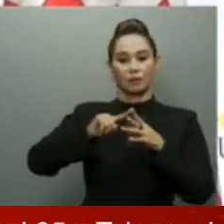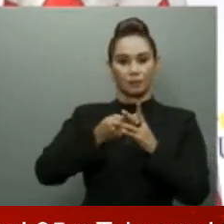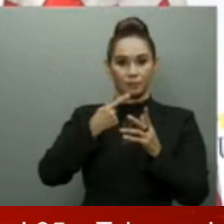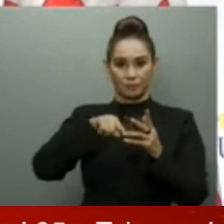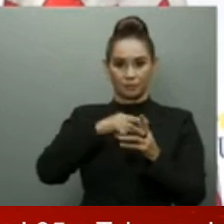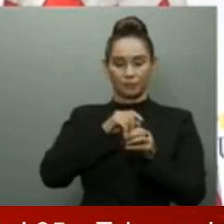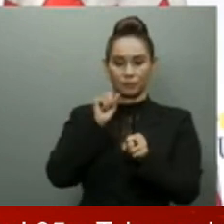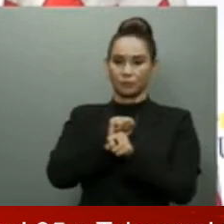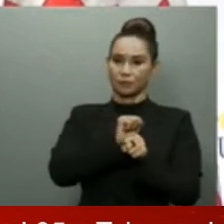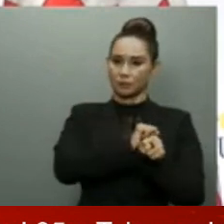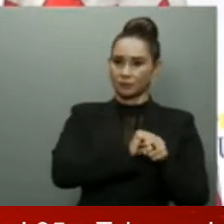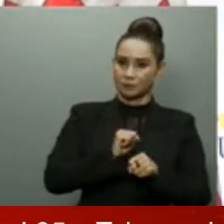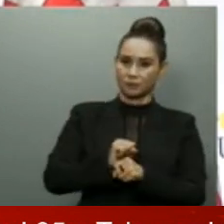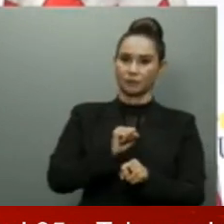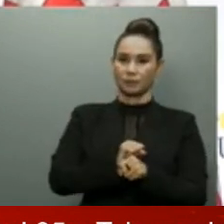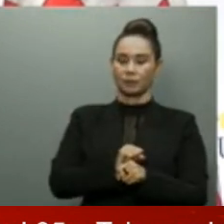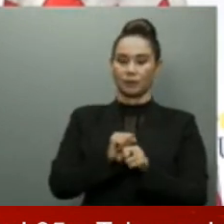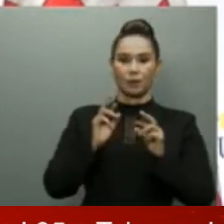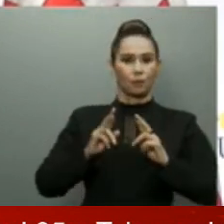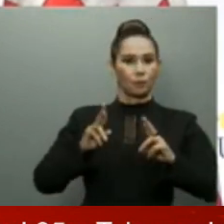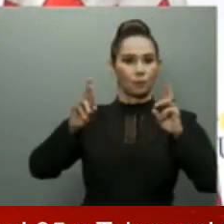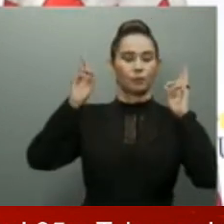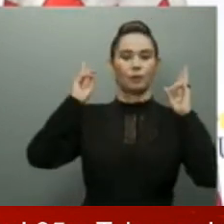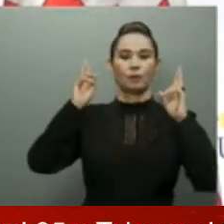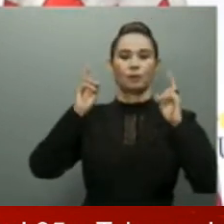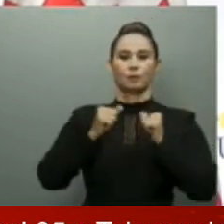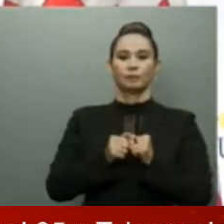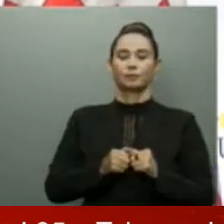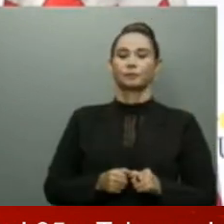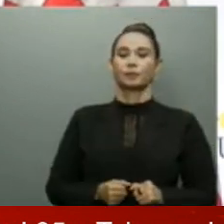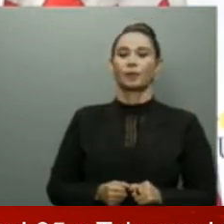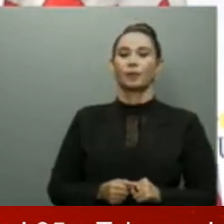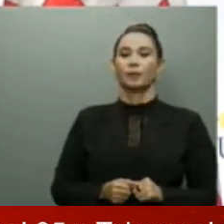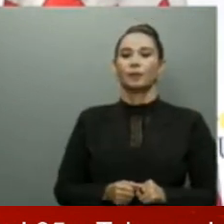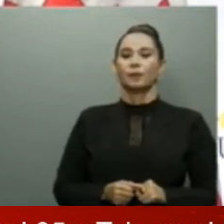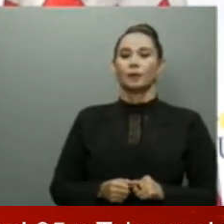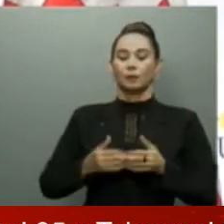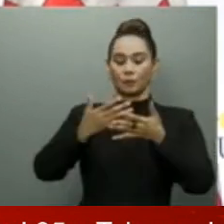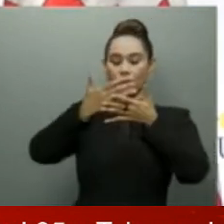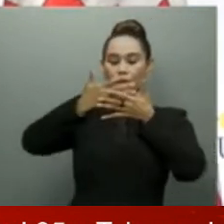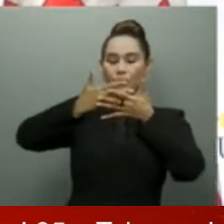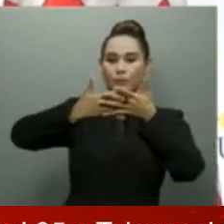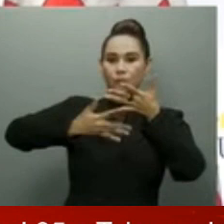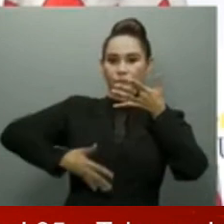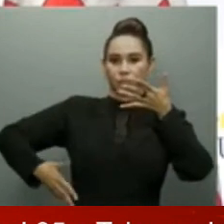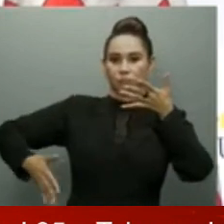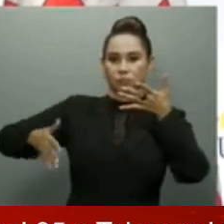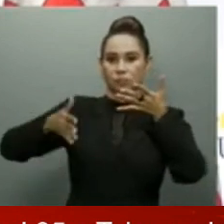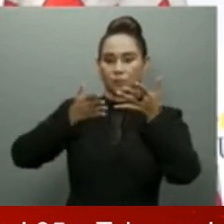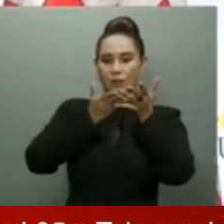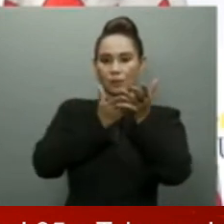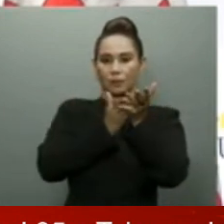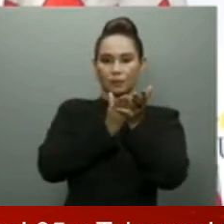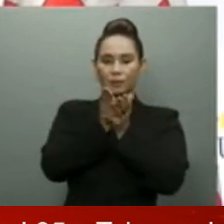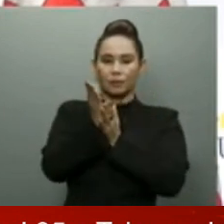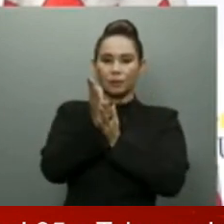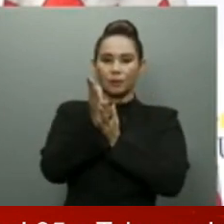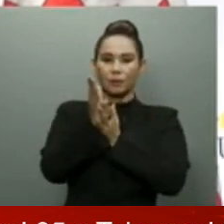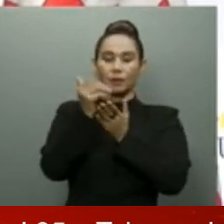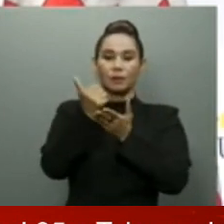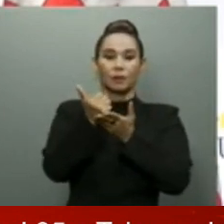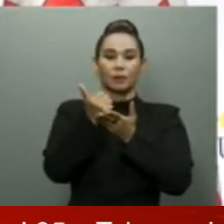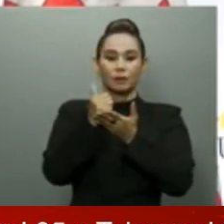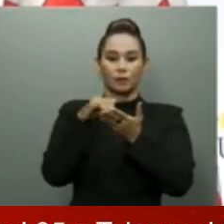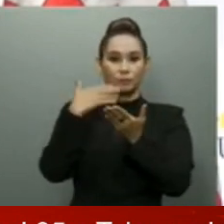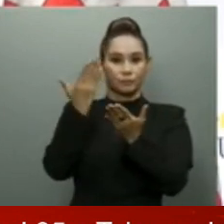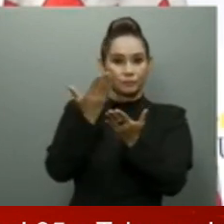de inmediato en la configuración de una hoja de ruta que nos lleve en el más breve plazo a conseguir